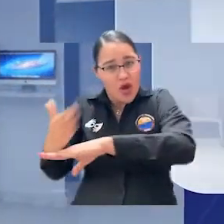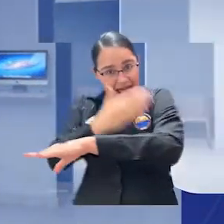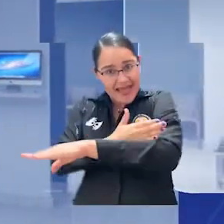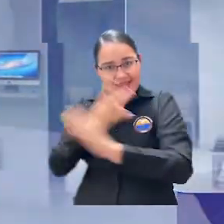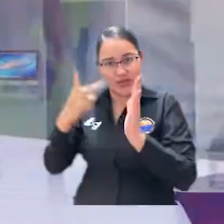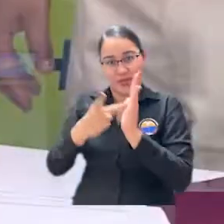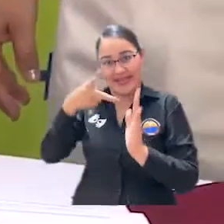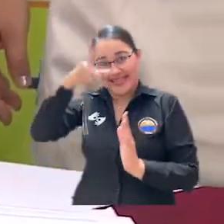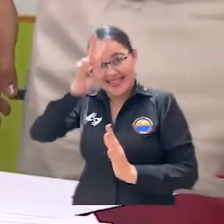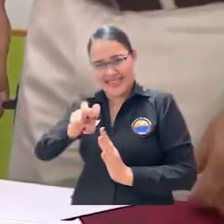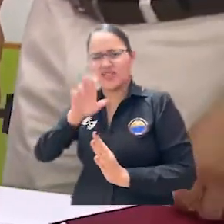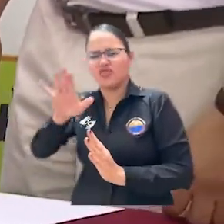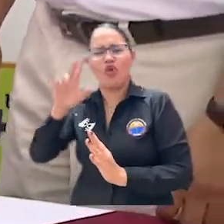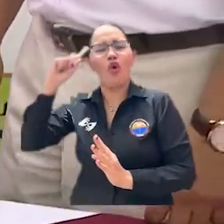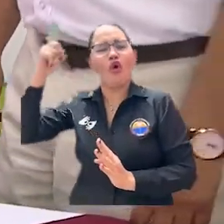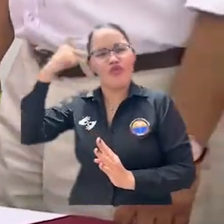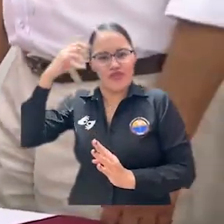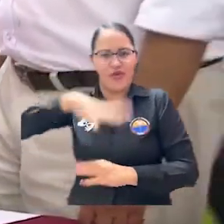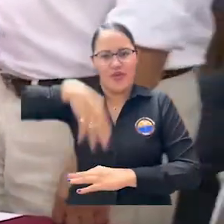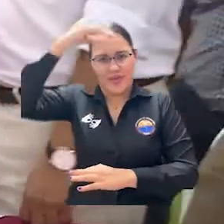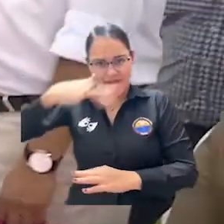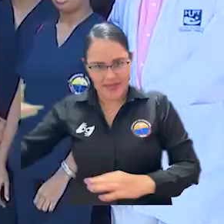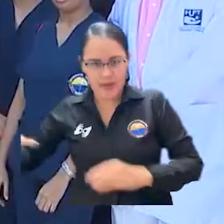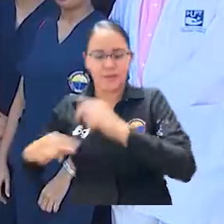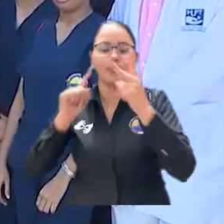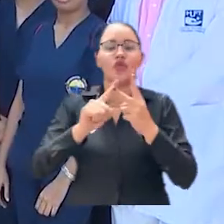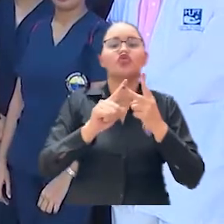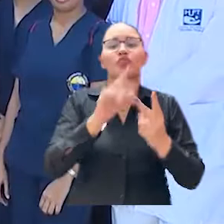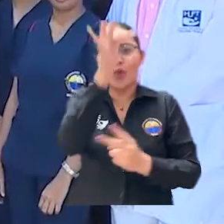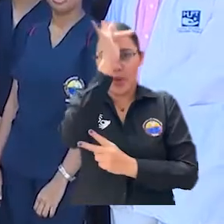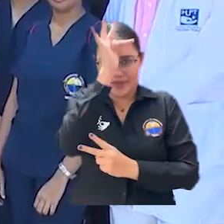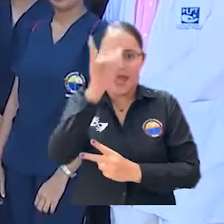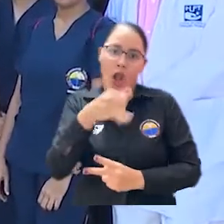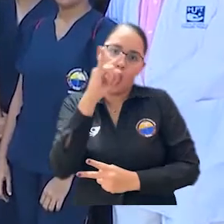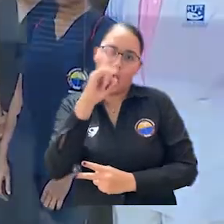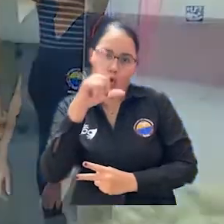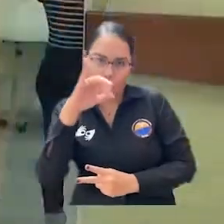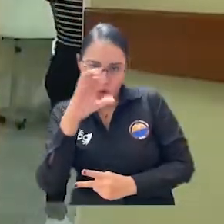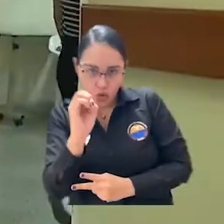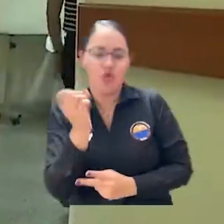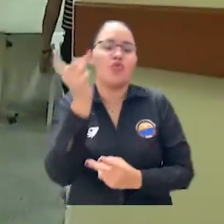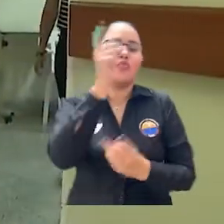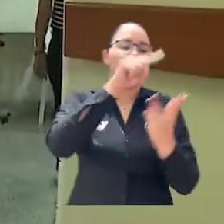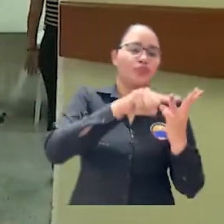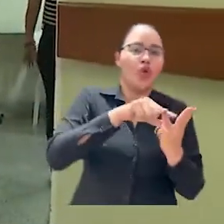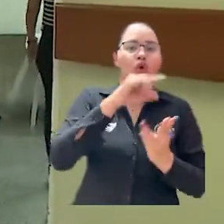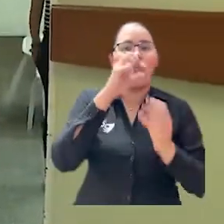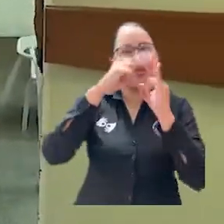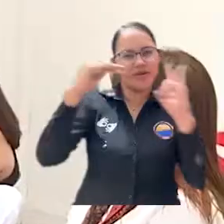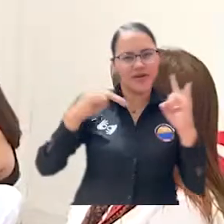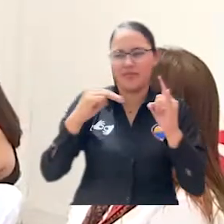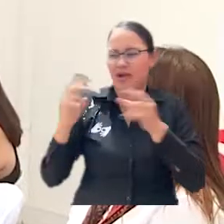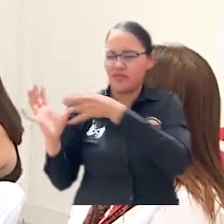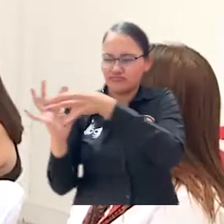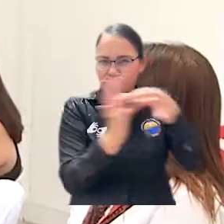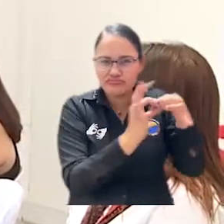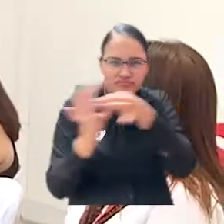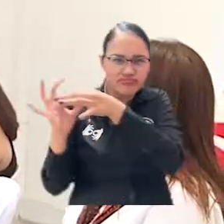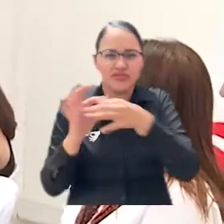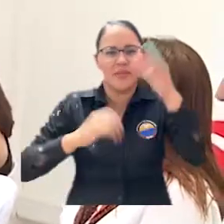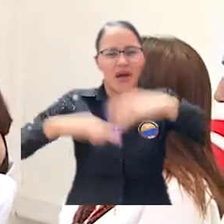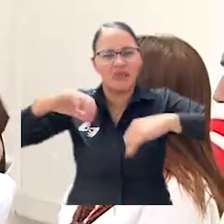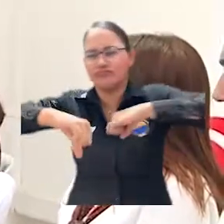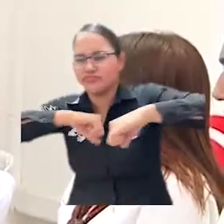2017 por la Gobernación del Magdalena, el Hospital Julio Méndez Barreneche y la Universidad del Magdalena el cual